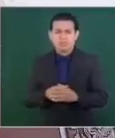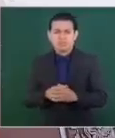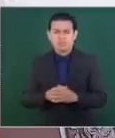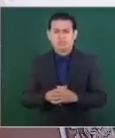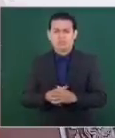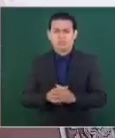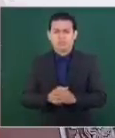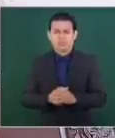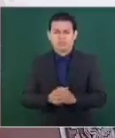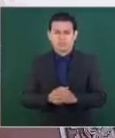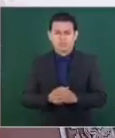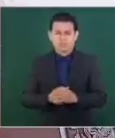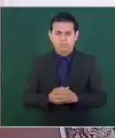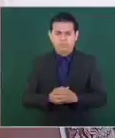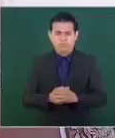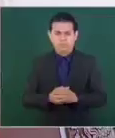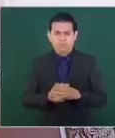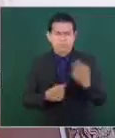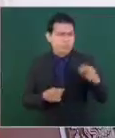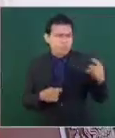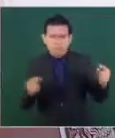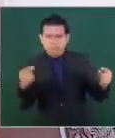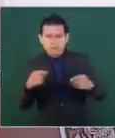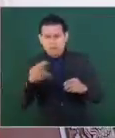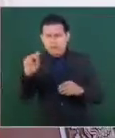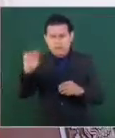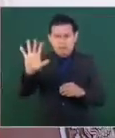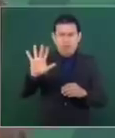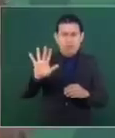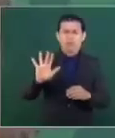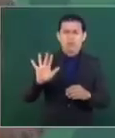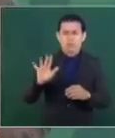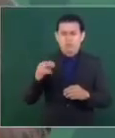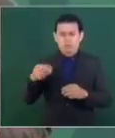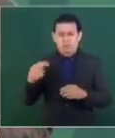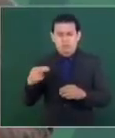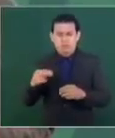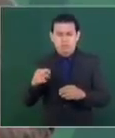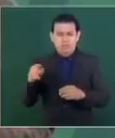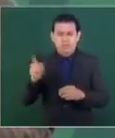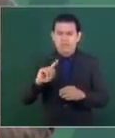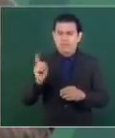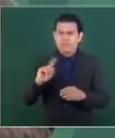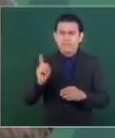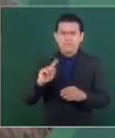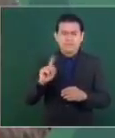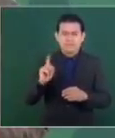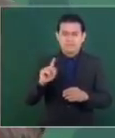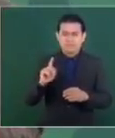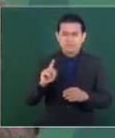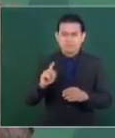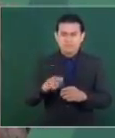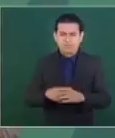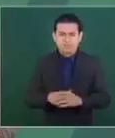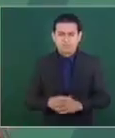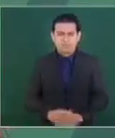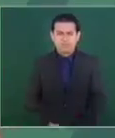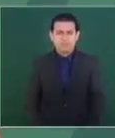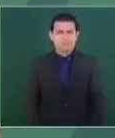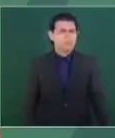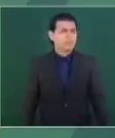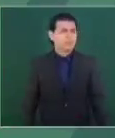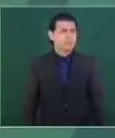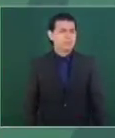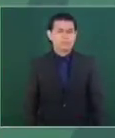No, este, no, este, Horacio Flores de la Peña,